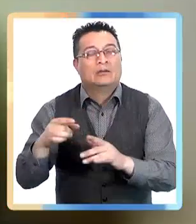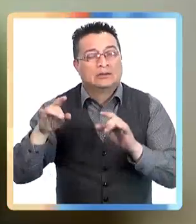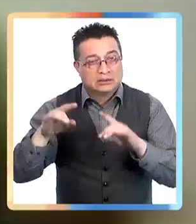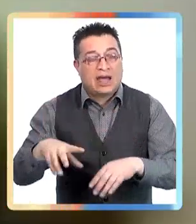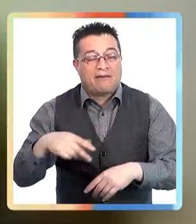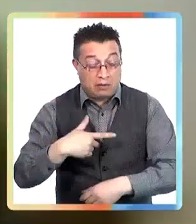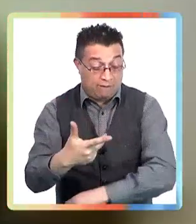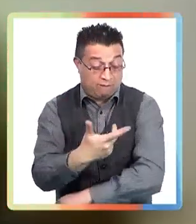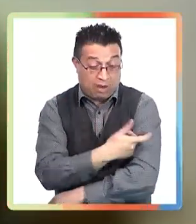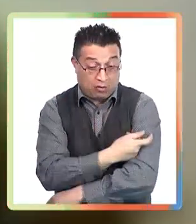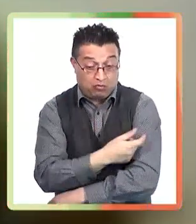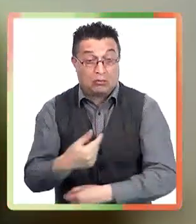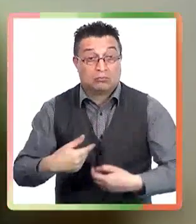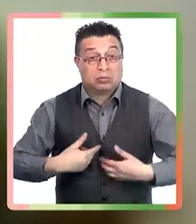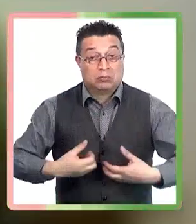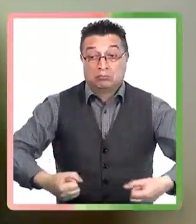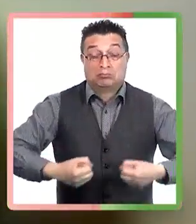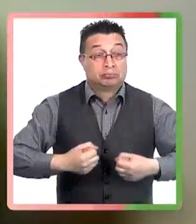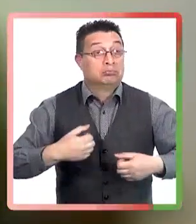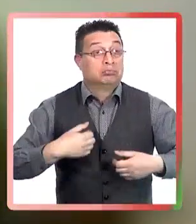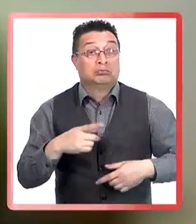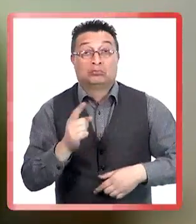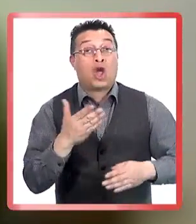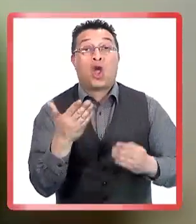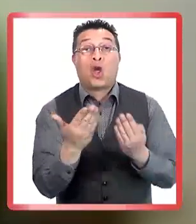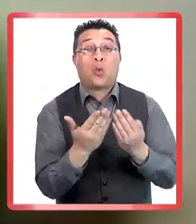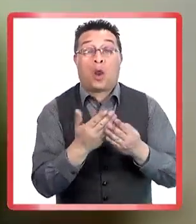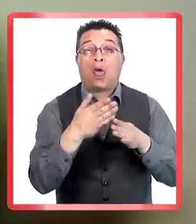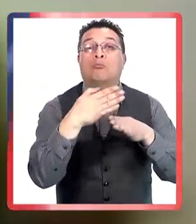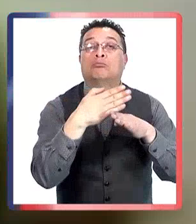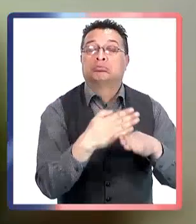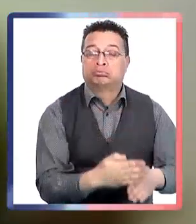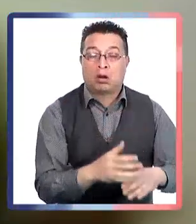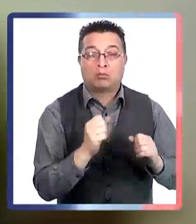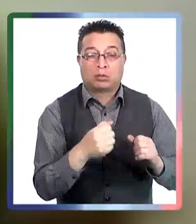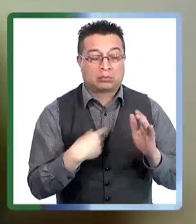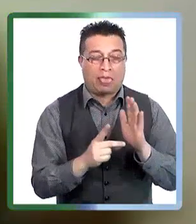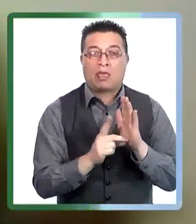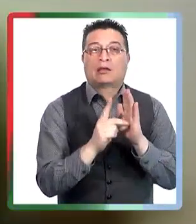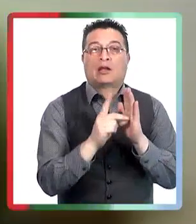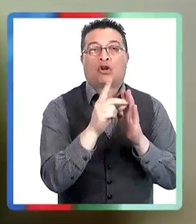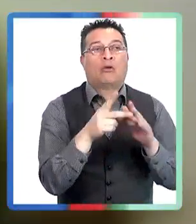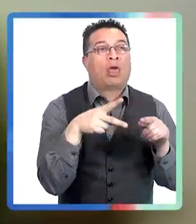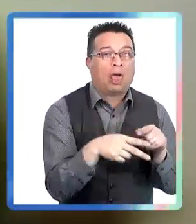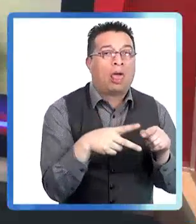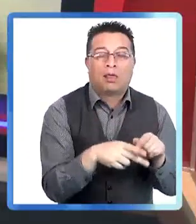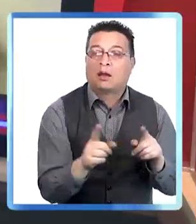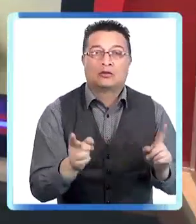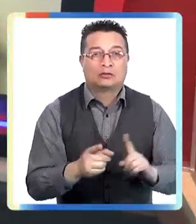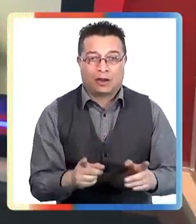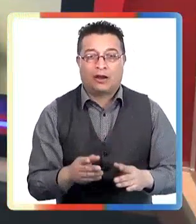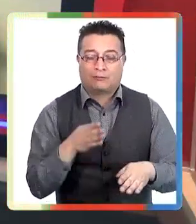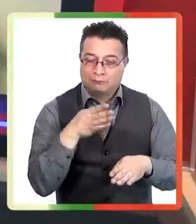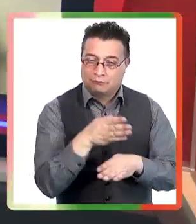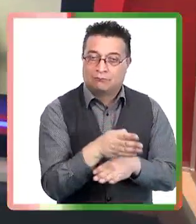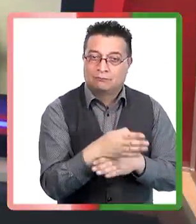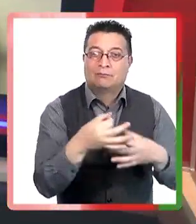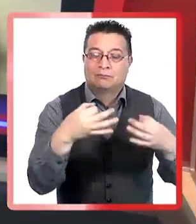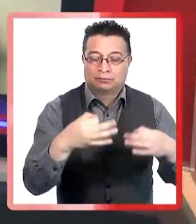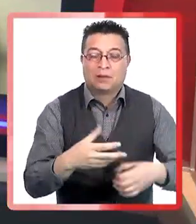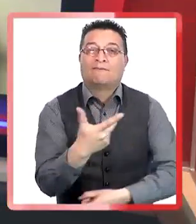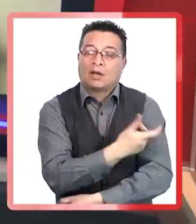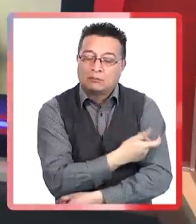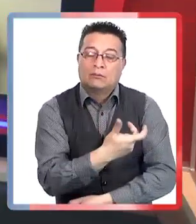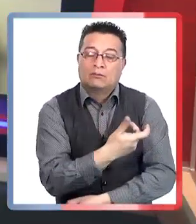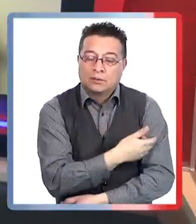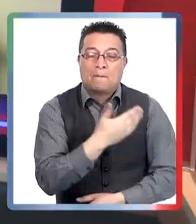vacunar y vacunar contra lo que podemos. Y en estos momentos podemos, influenza y coronavirus, de todas maneras. Sí, lo que pasa es que la mayoría de los